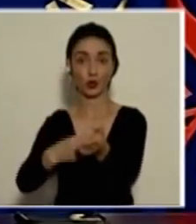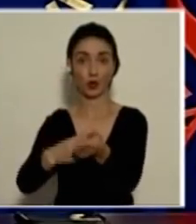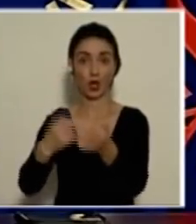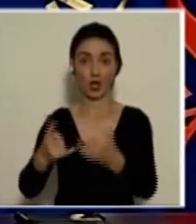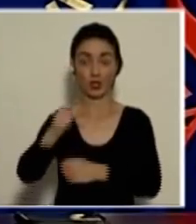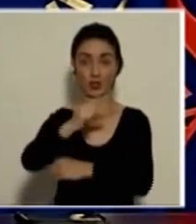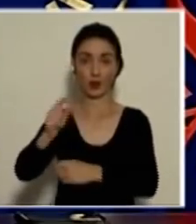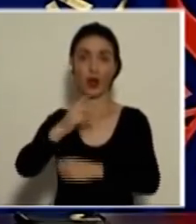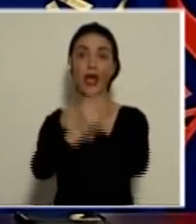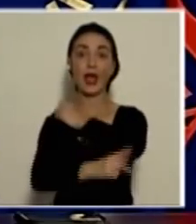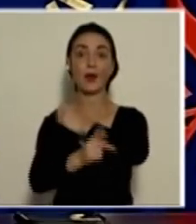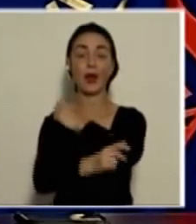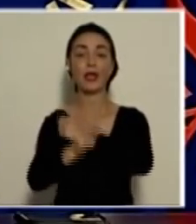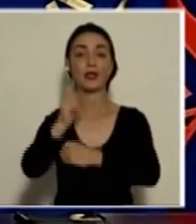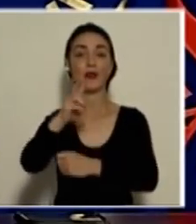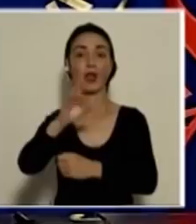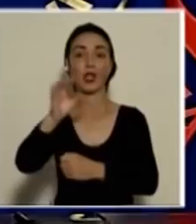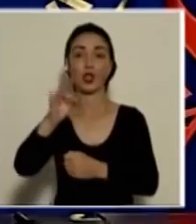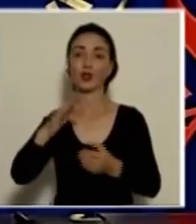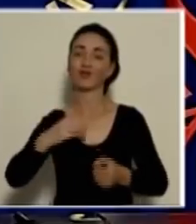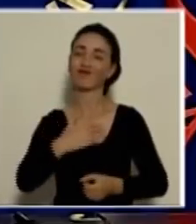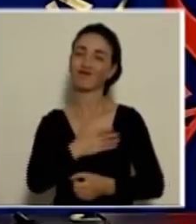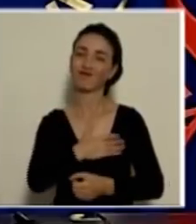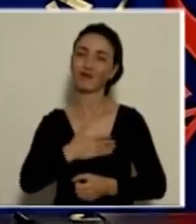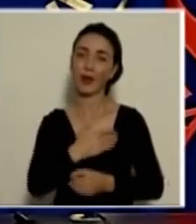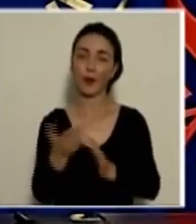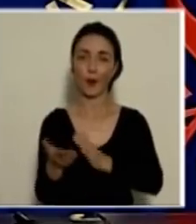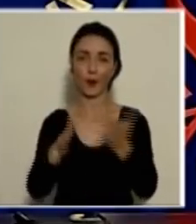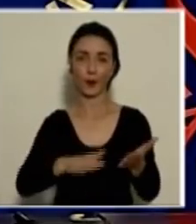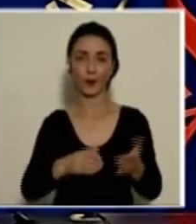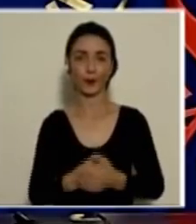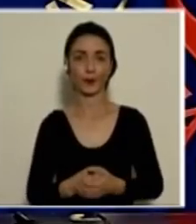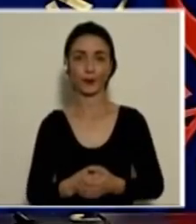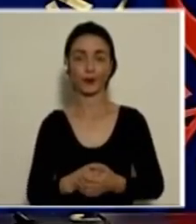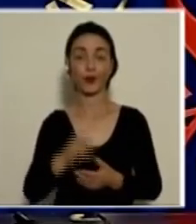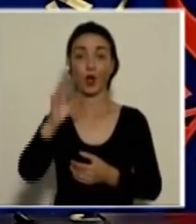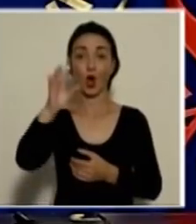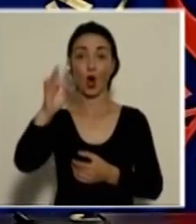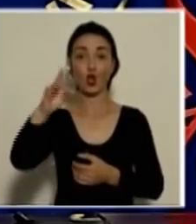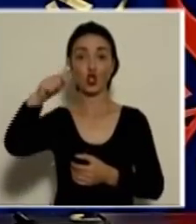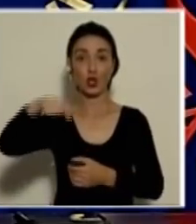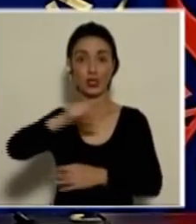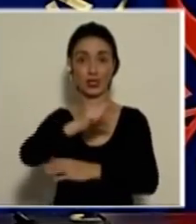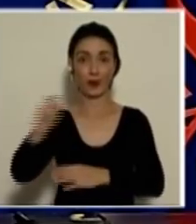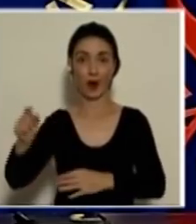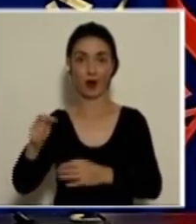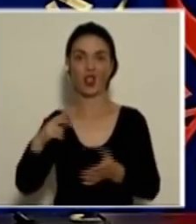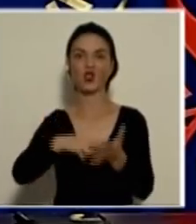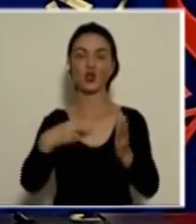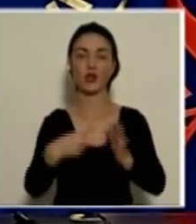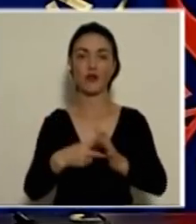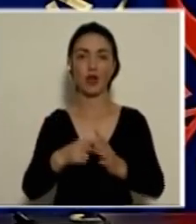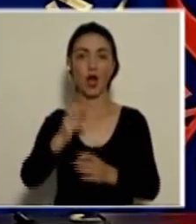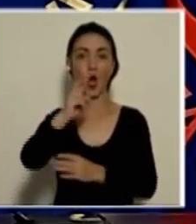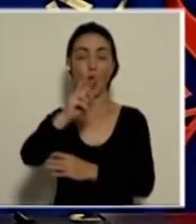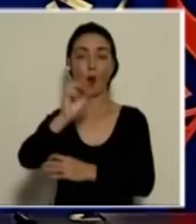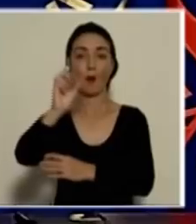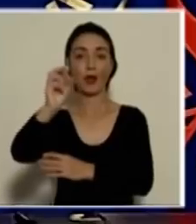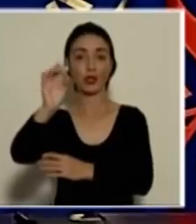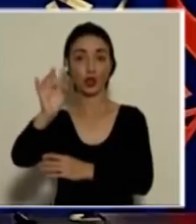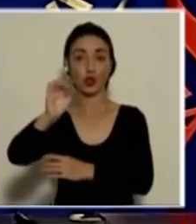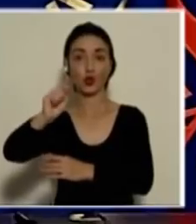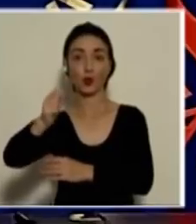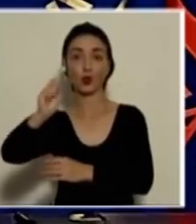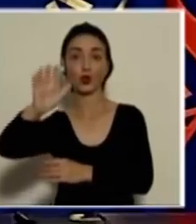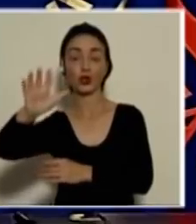El país reporta 28 lamentables fallecimientos, 8 de ellos esta semana, es decir, un 28.5